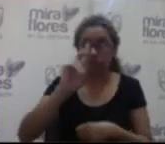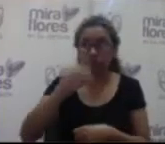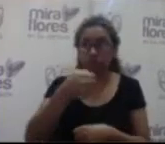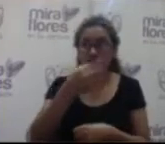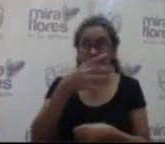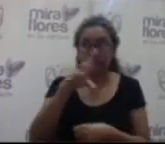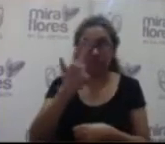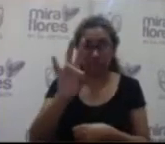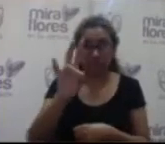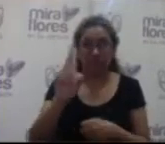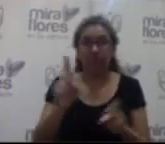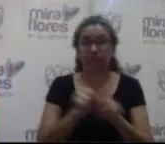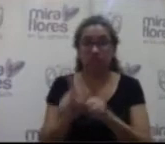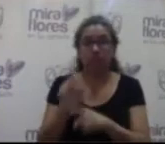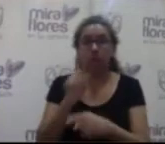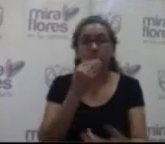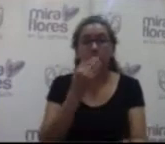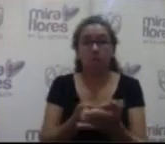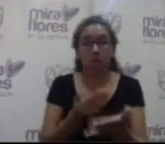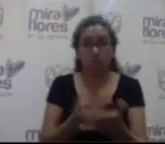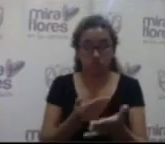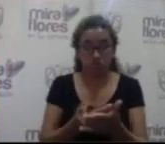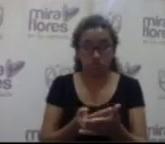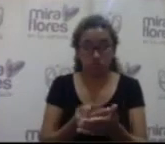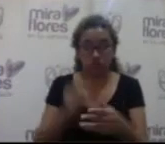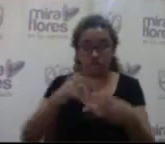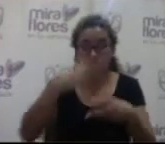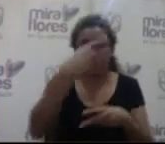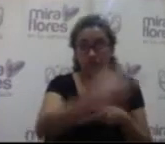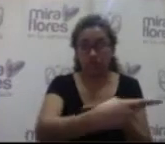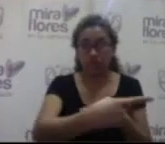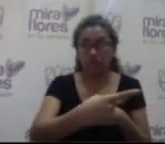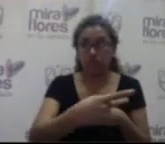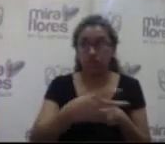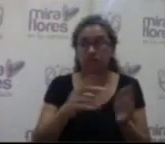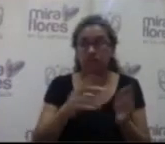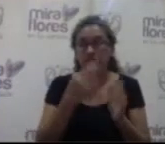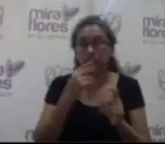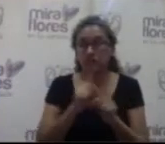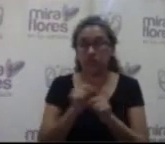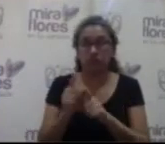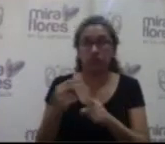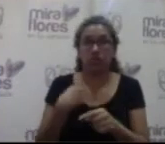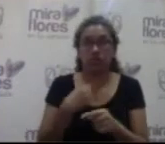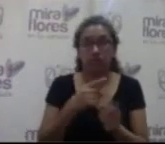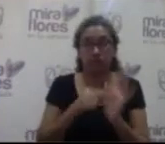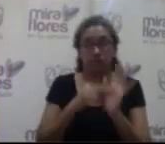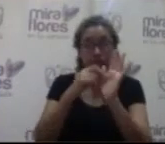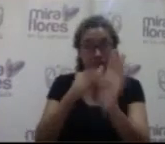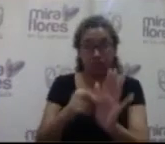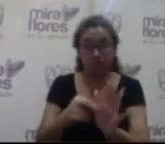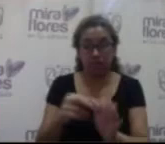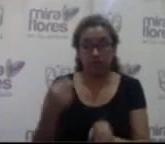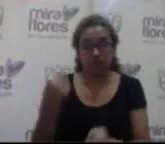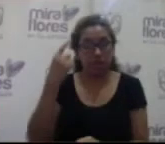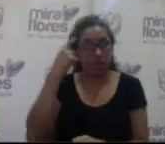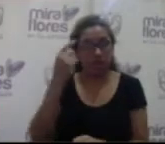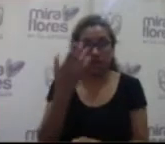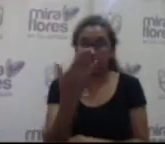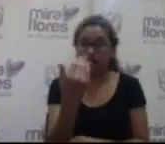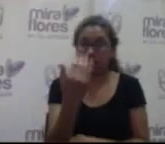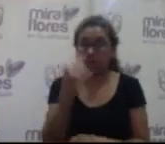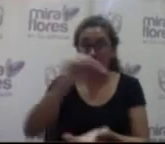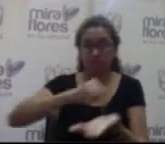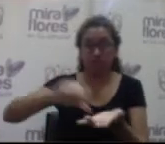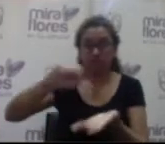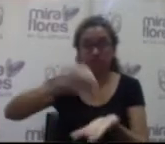tuvimos una propuesta a los vecinos particularmente de la zona que represento para el mejoramiento de parques del distrito detectamos 15 parques